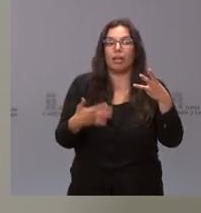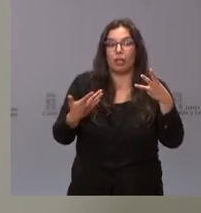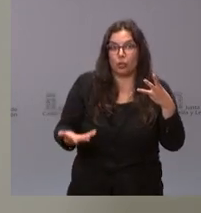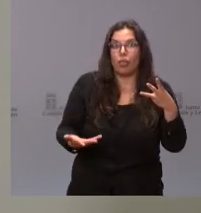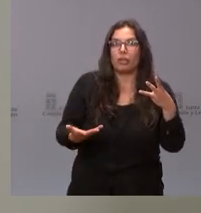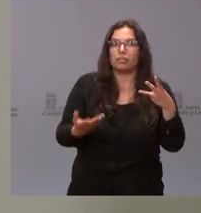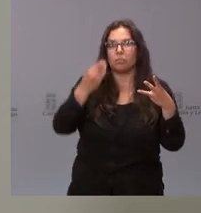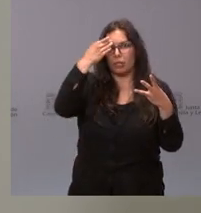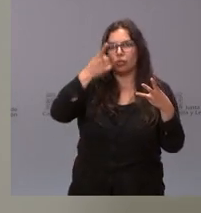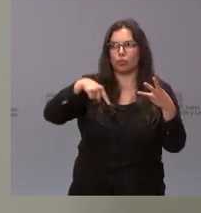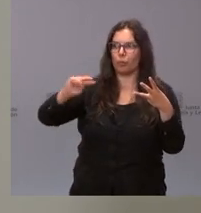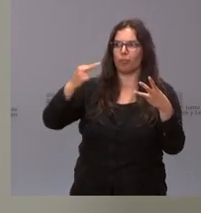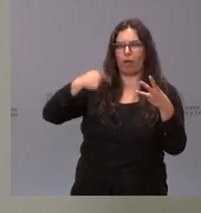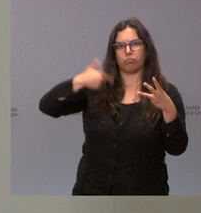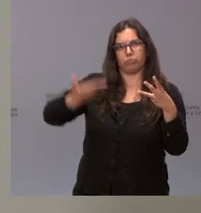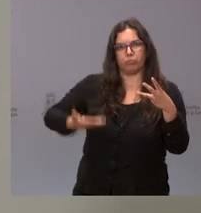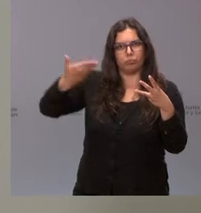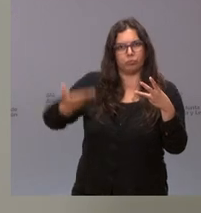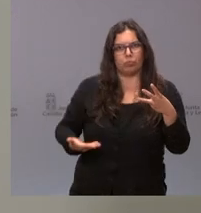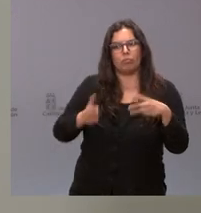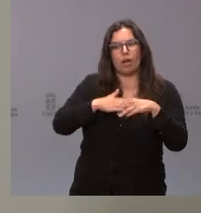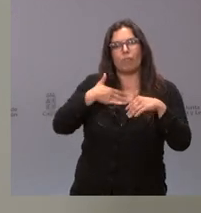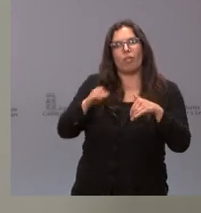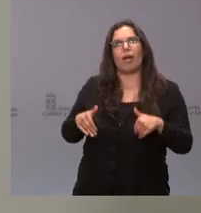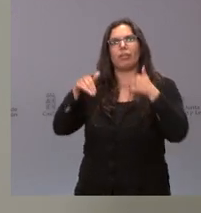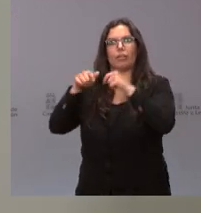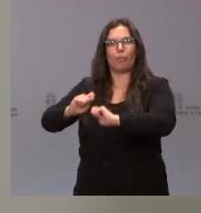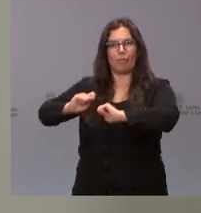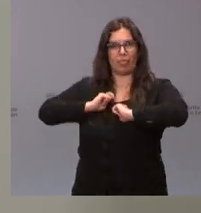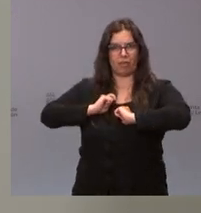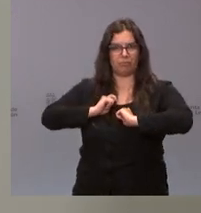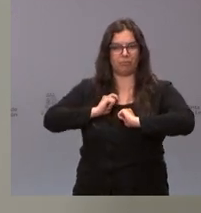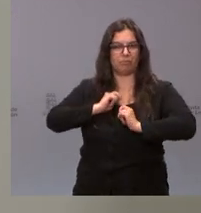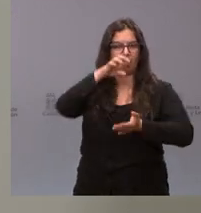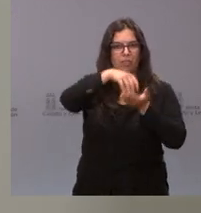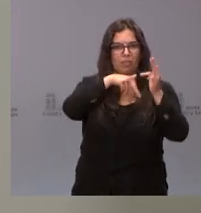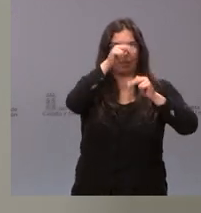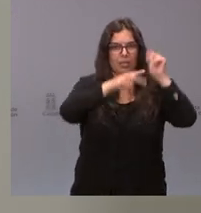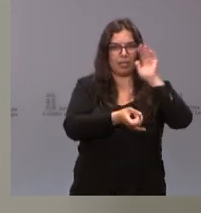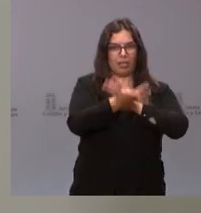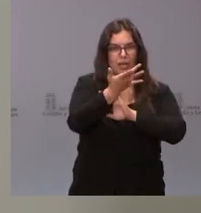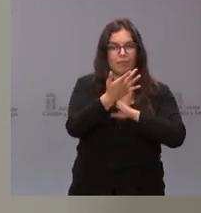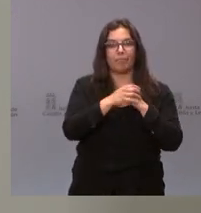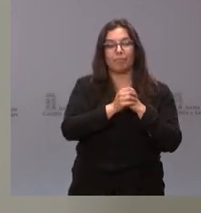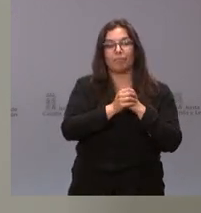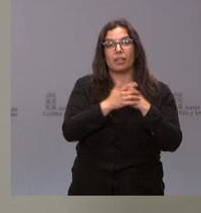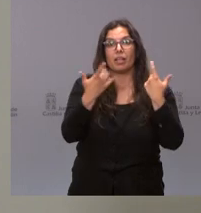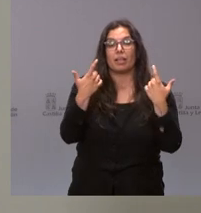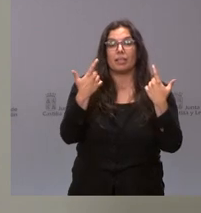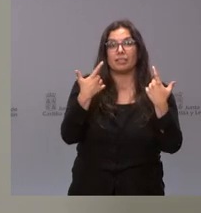creo que tenemos un peso muy importante para optar a esta candidatura, por lo que digo, desde el punto de vista del sector